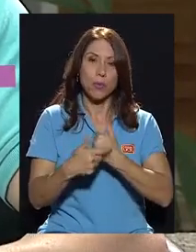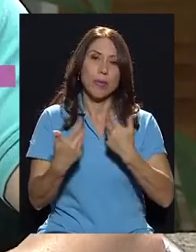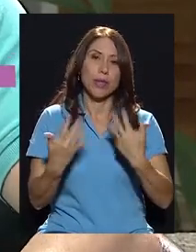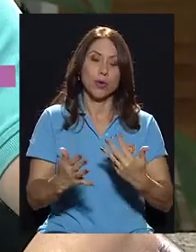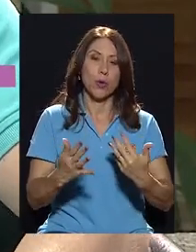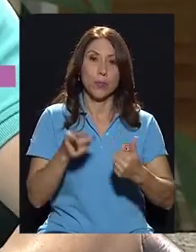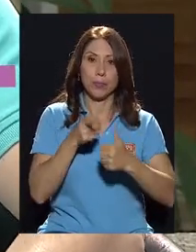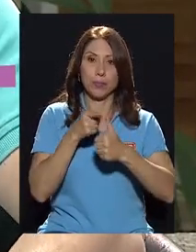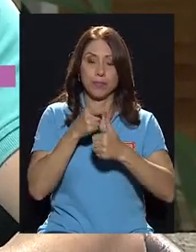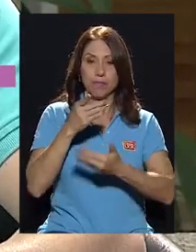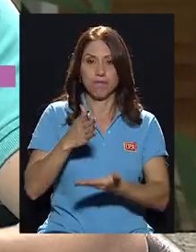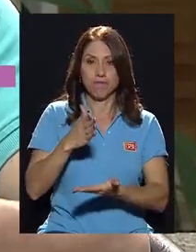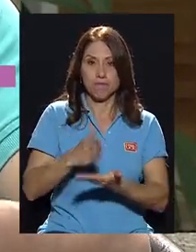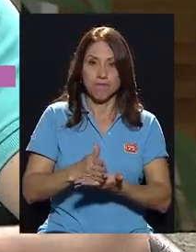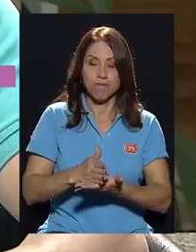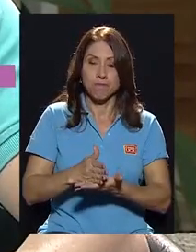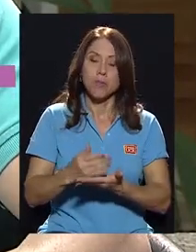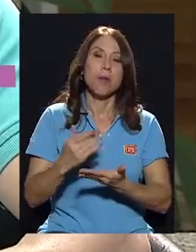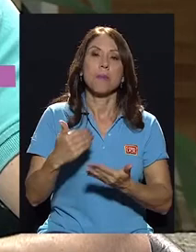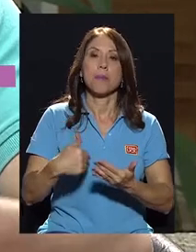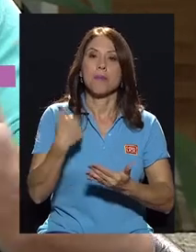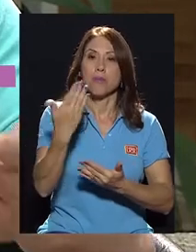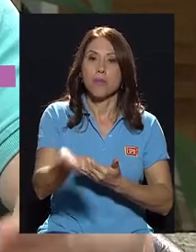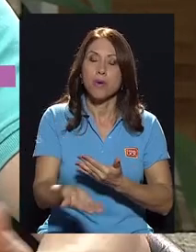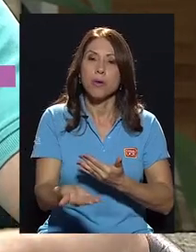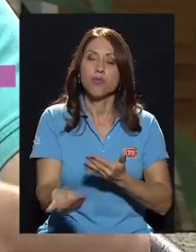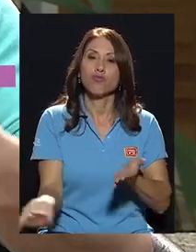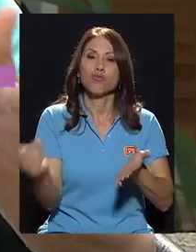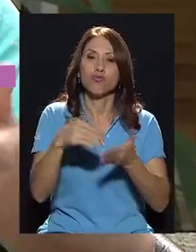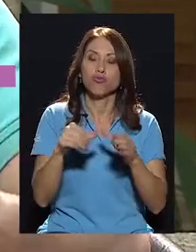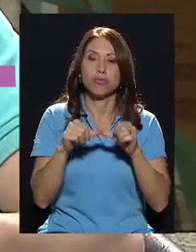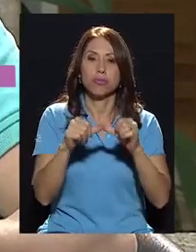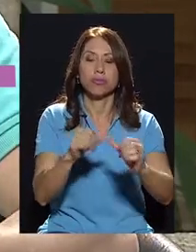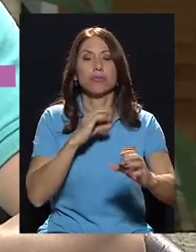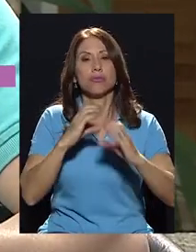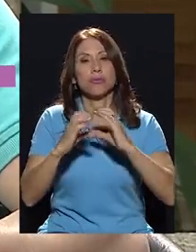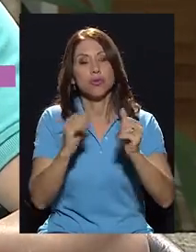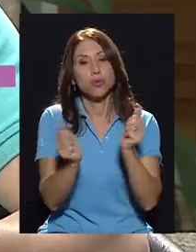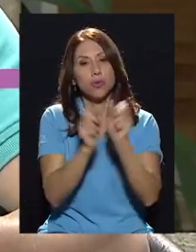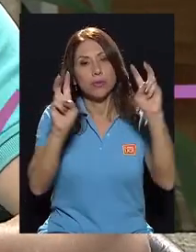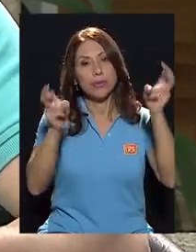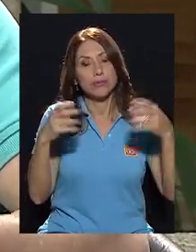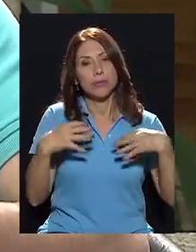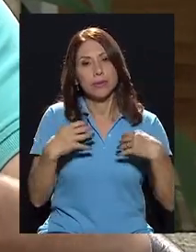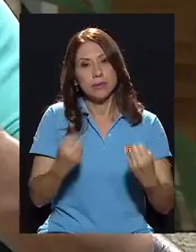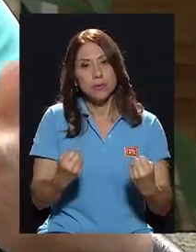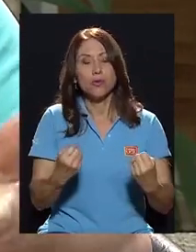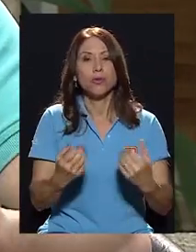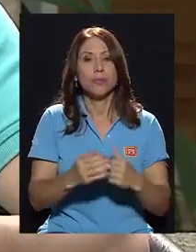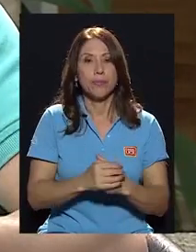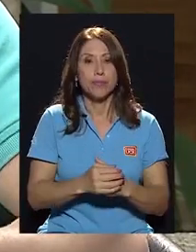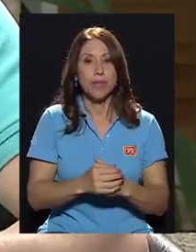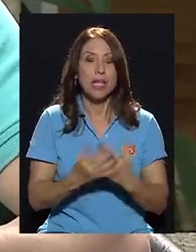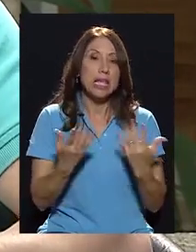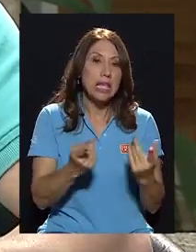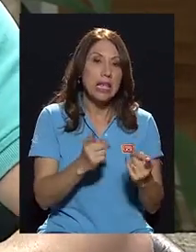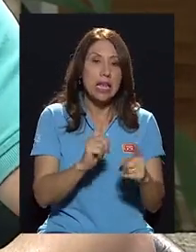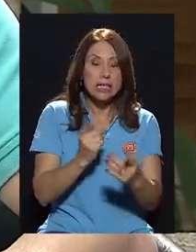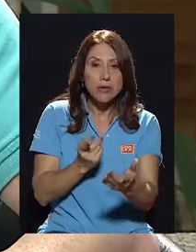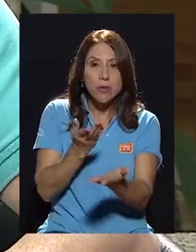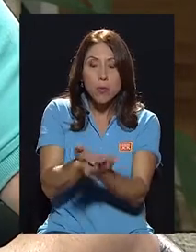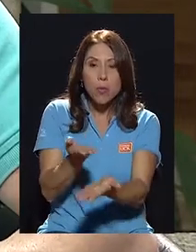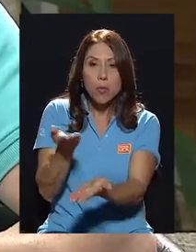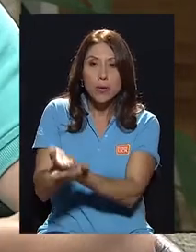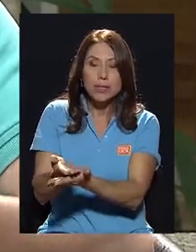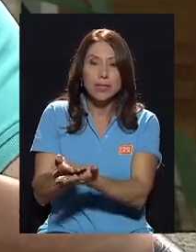una primera pausa para luego retornar y seguir conversando de temas de salud y de las propuestas que el Partido